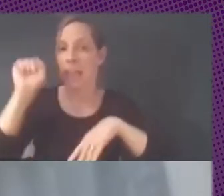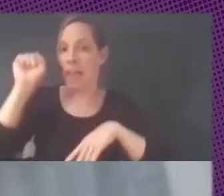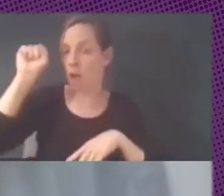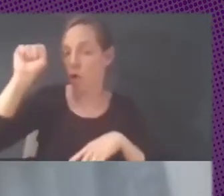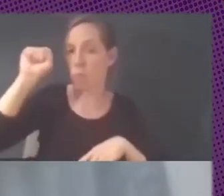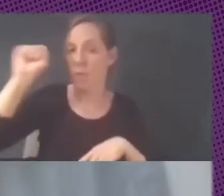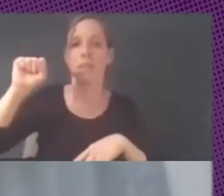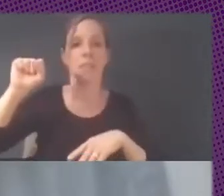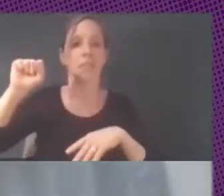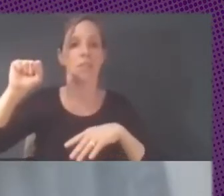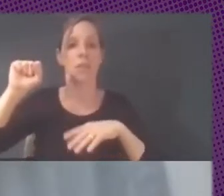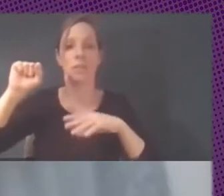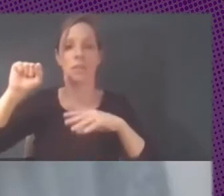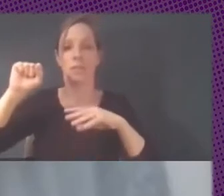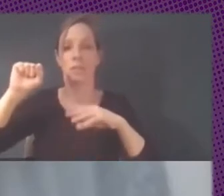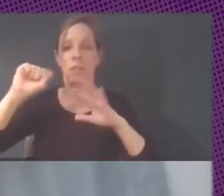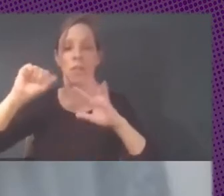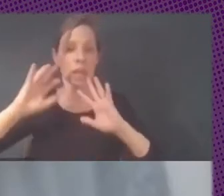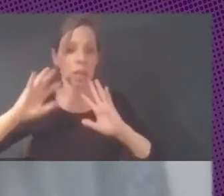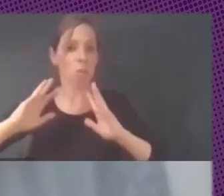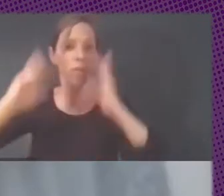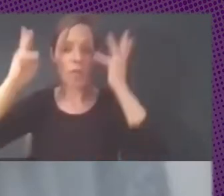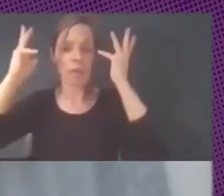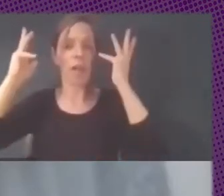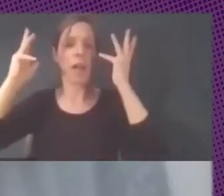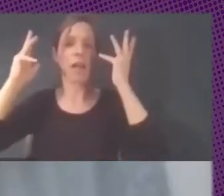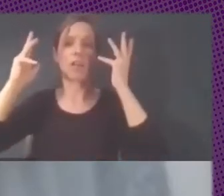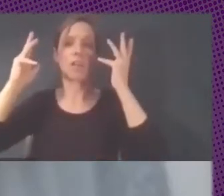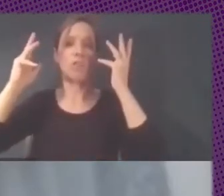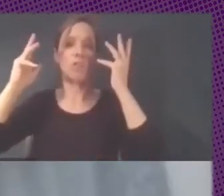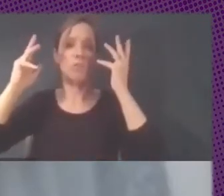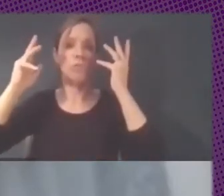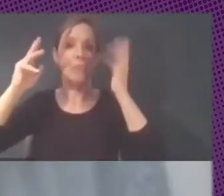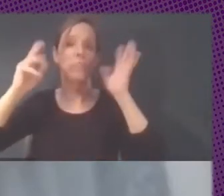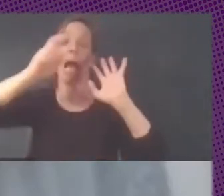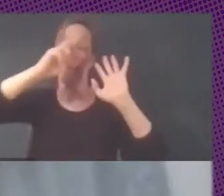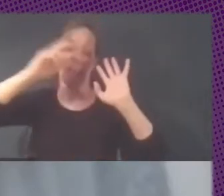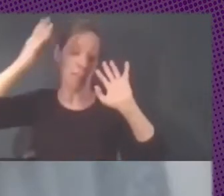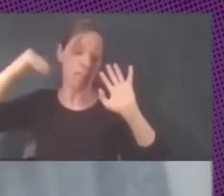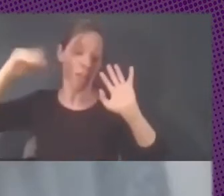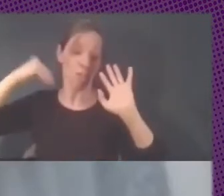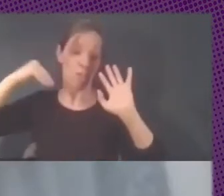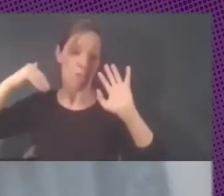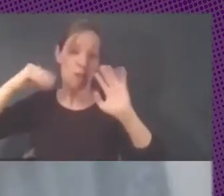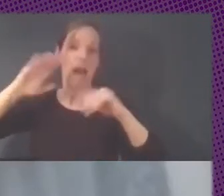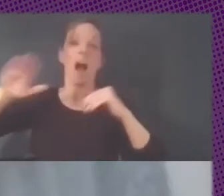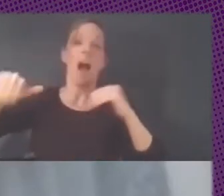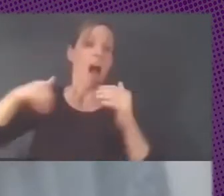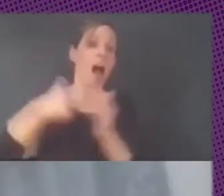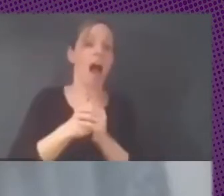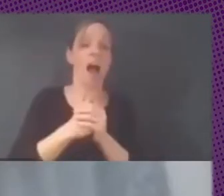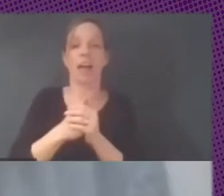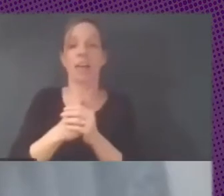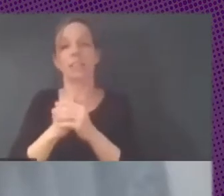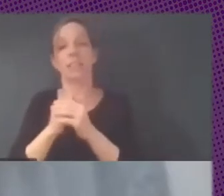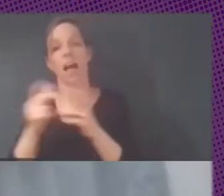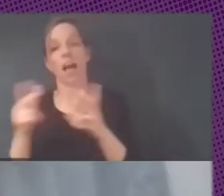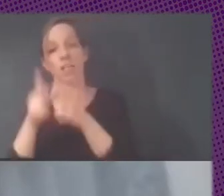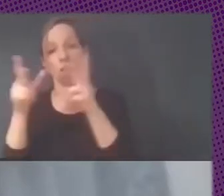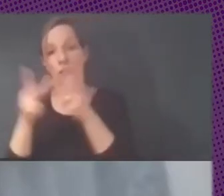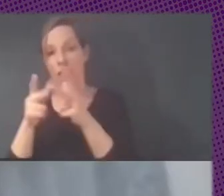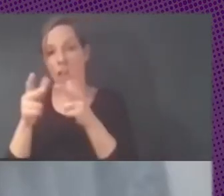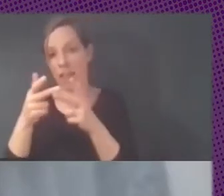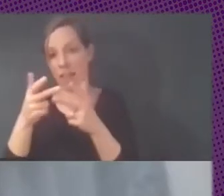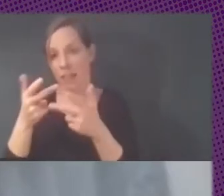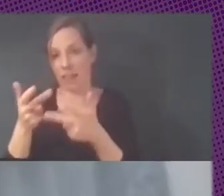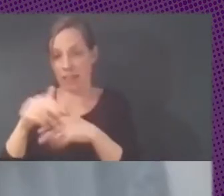revolucionarias antiguamente, hasta socialdemocracia. Entonces, es